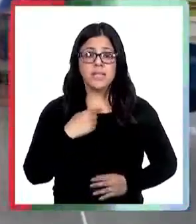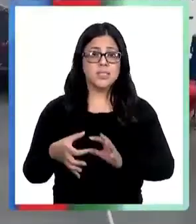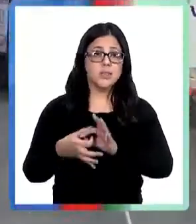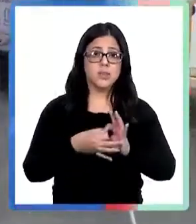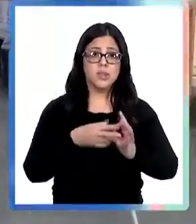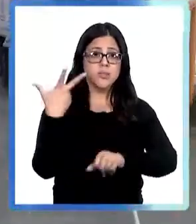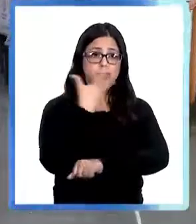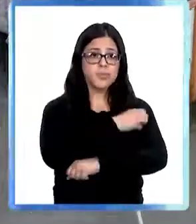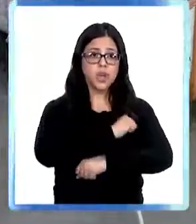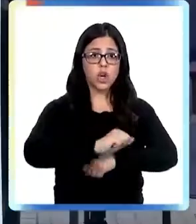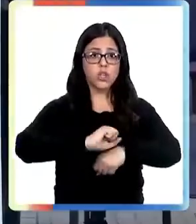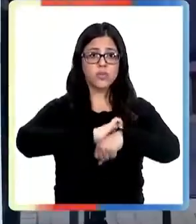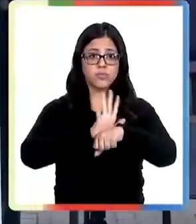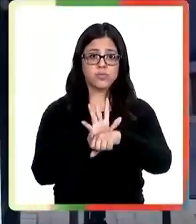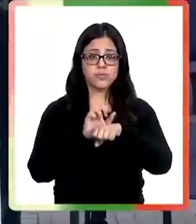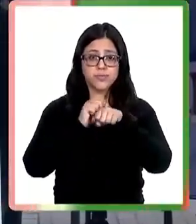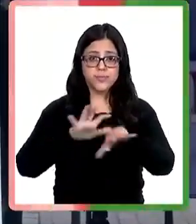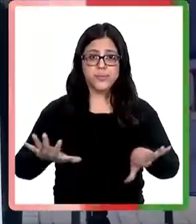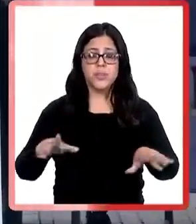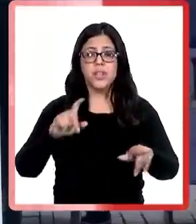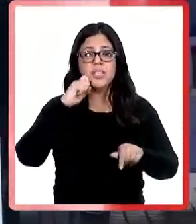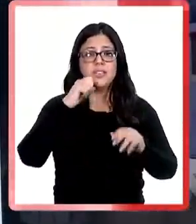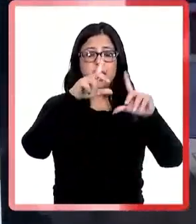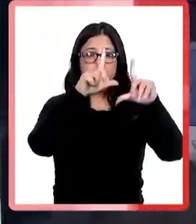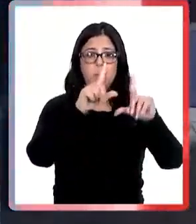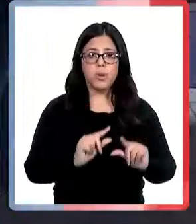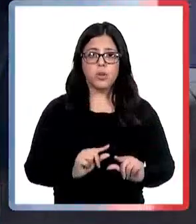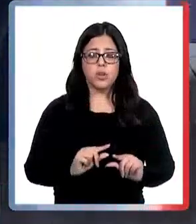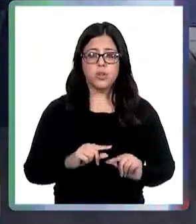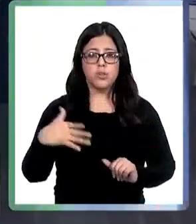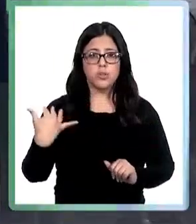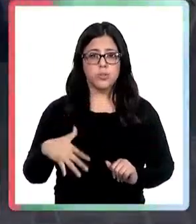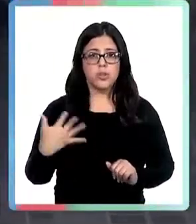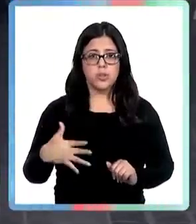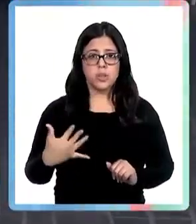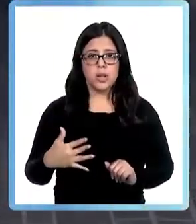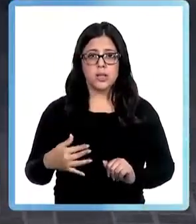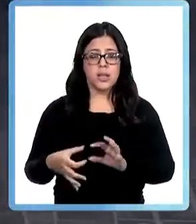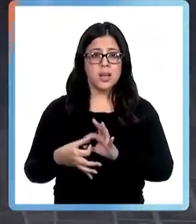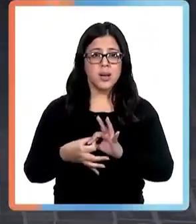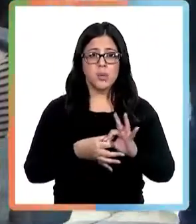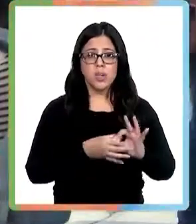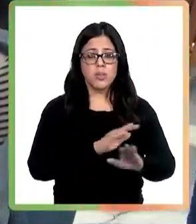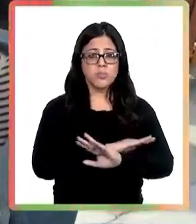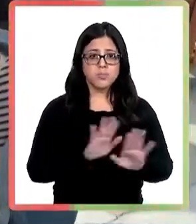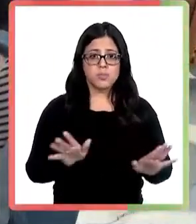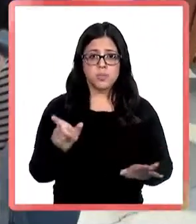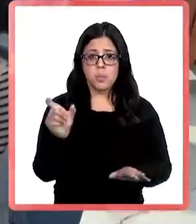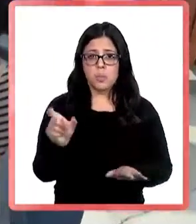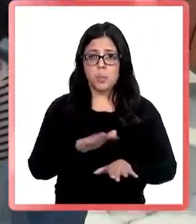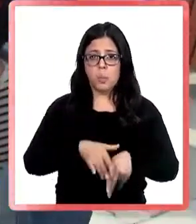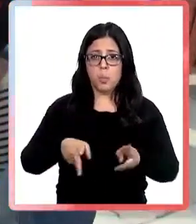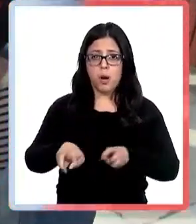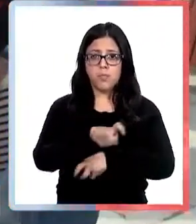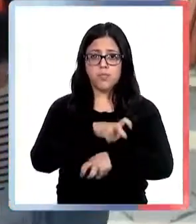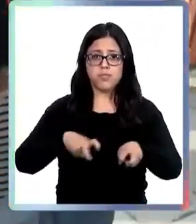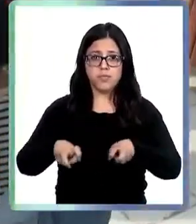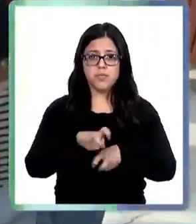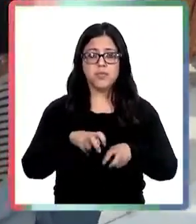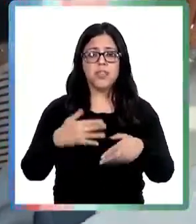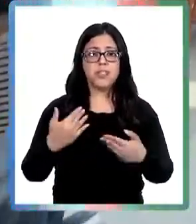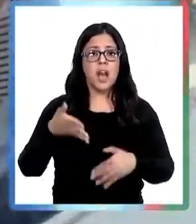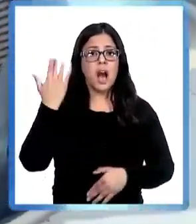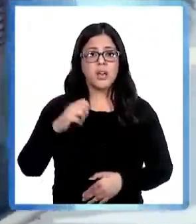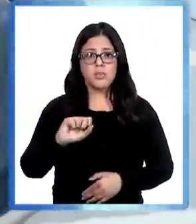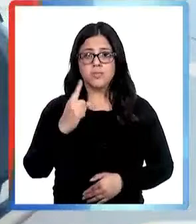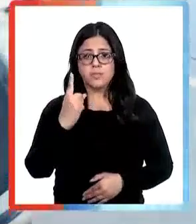vacunas contra el COVID-19 ha experimentado una baja considerable ante el fin del pase de movilidad que empezó a regir el 1 de